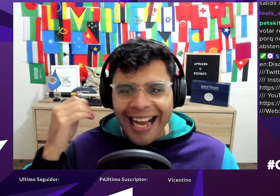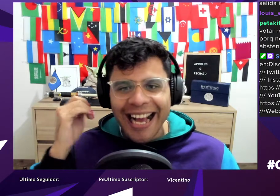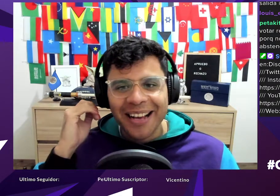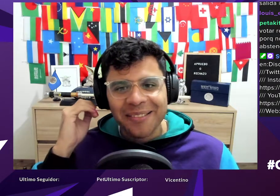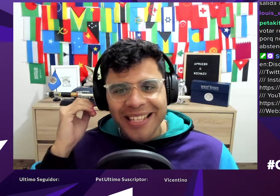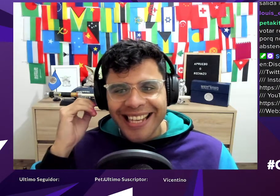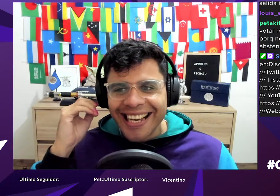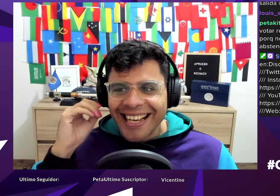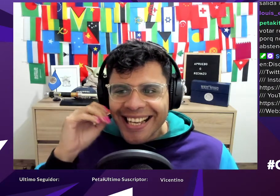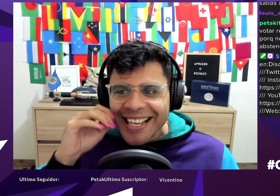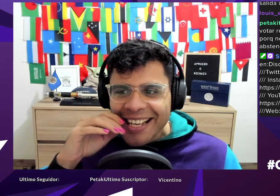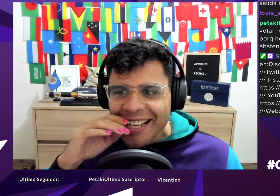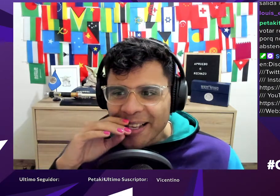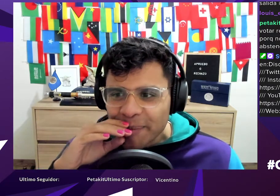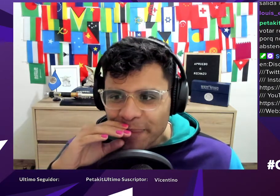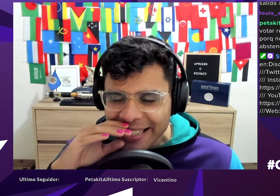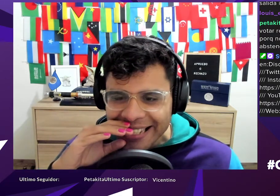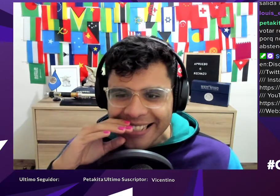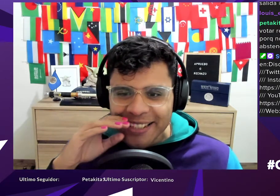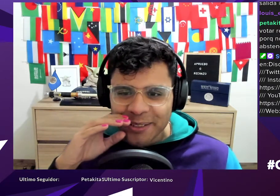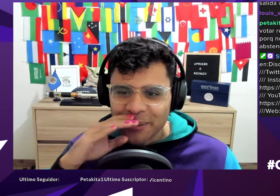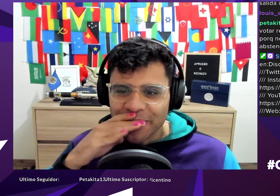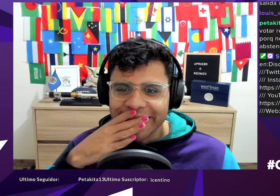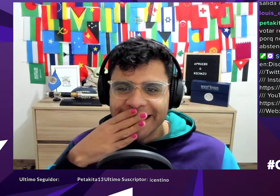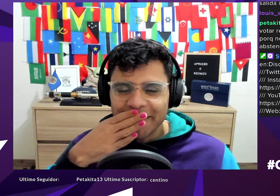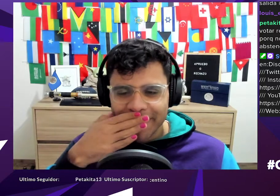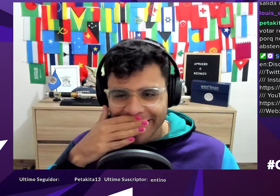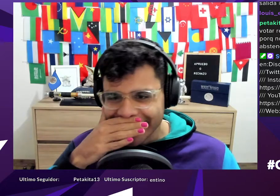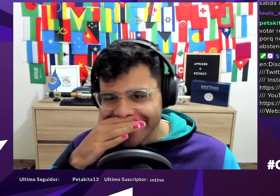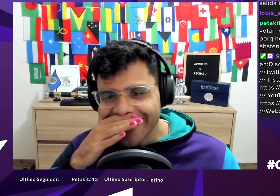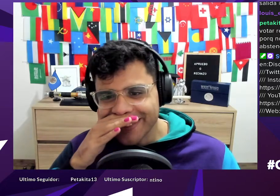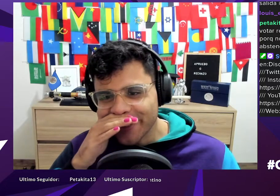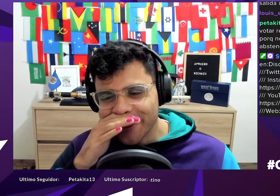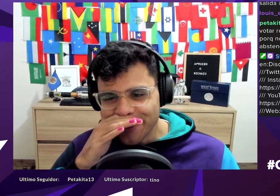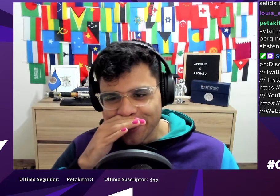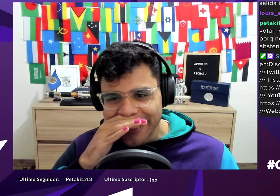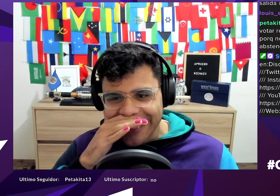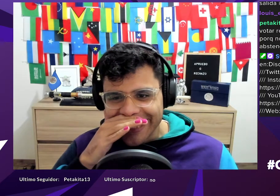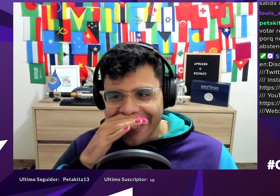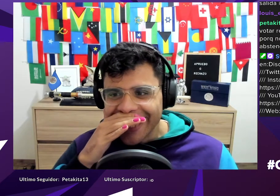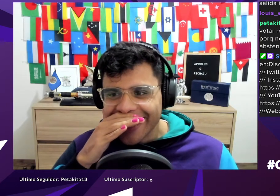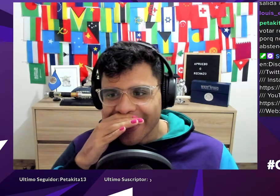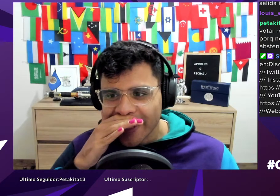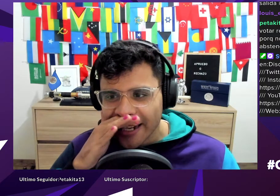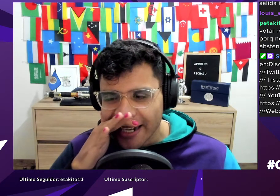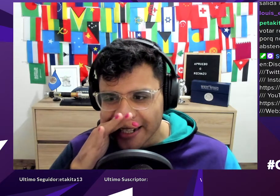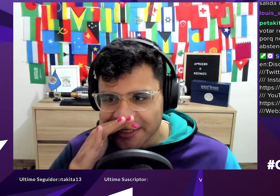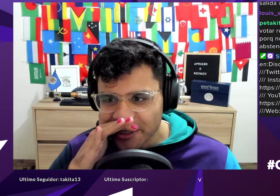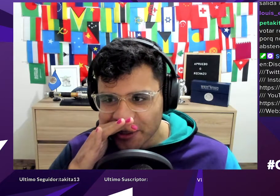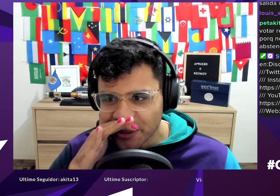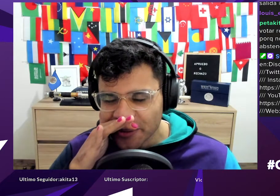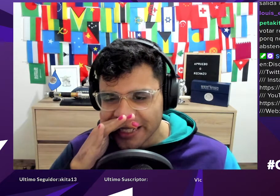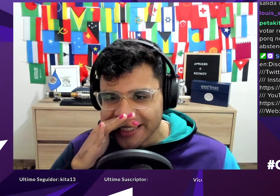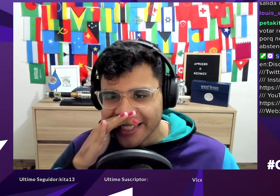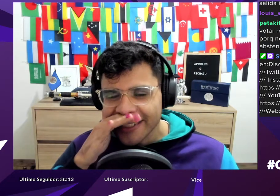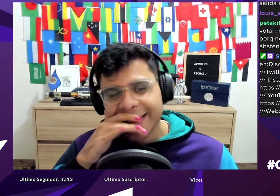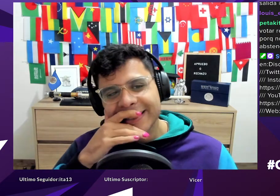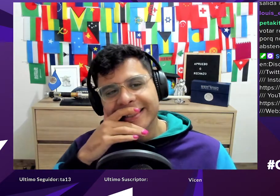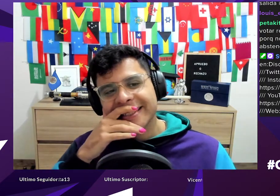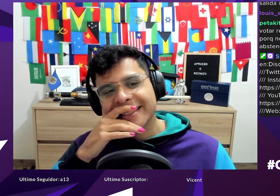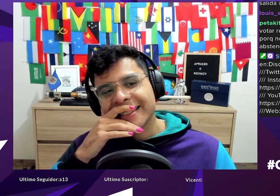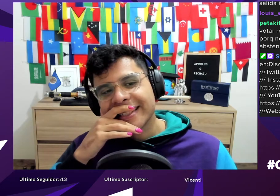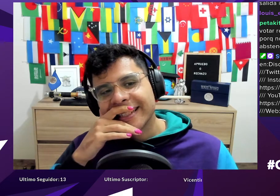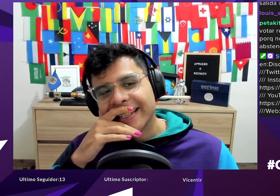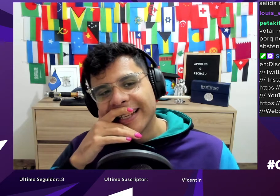protestar ah mira petaquita octubrista petaquita acaso octubrista acaso octubrista